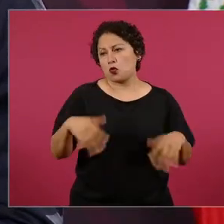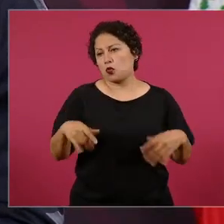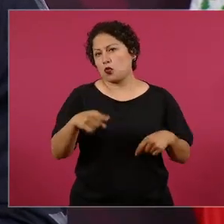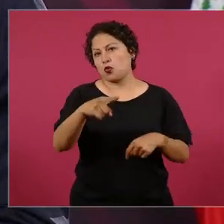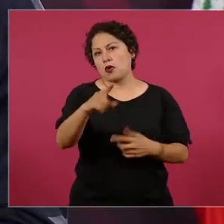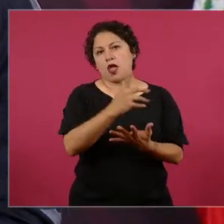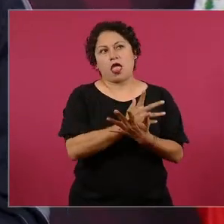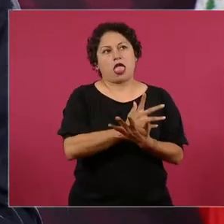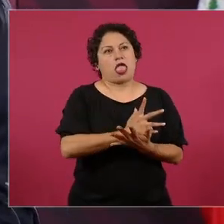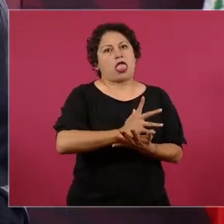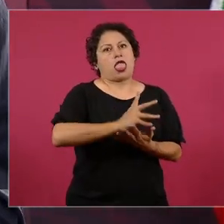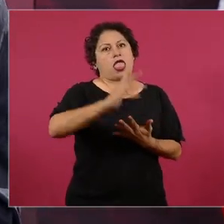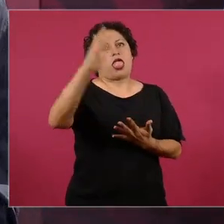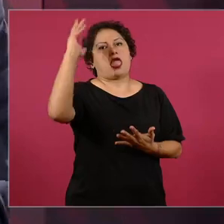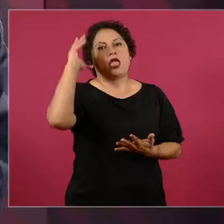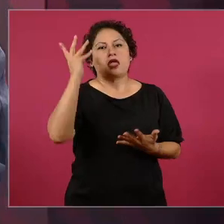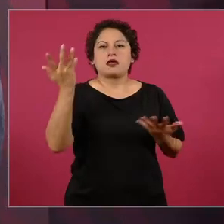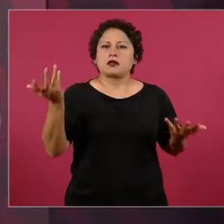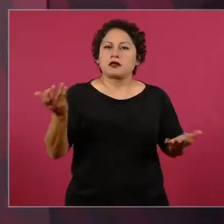uy, qué miedo.